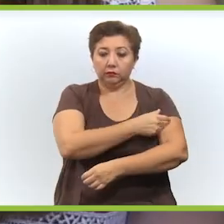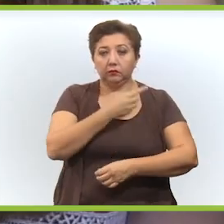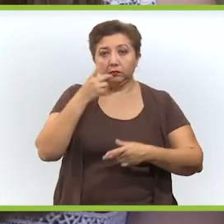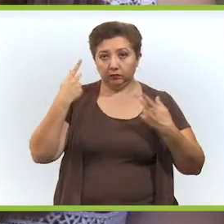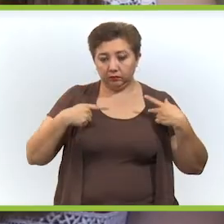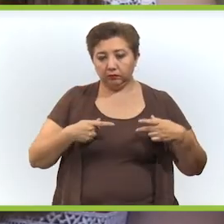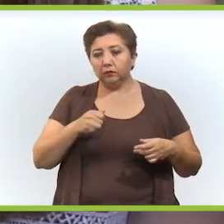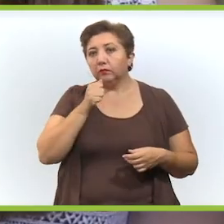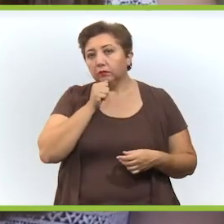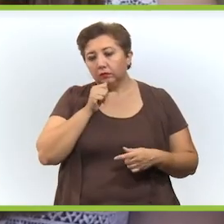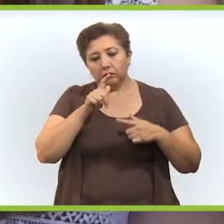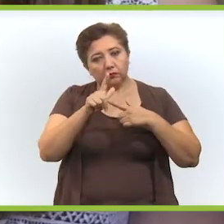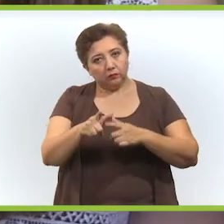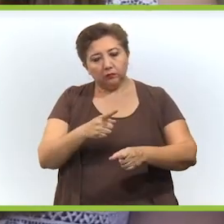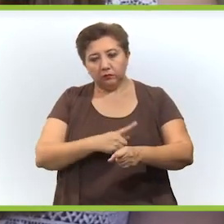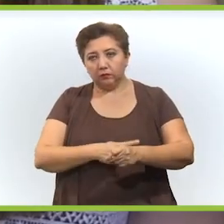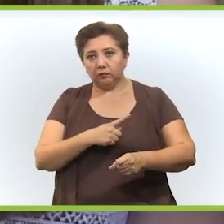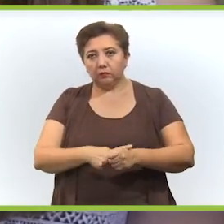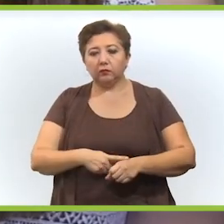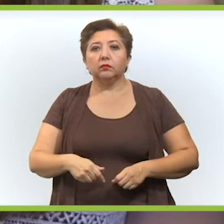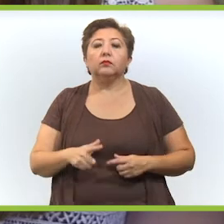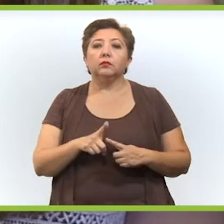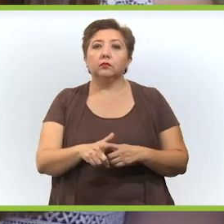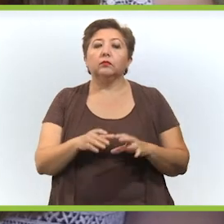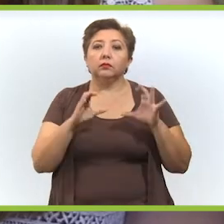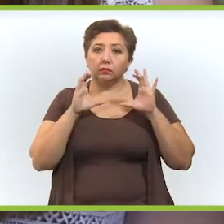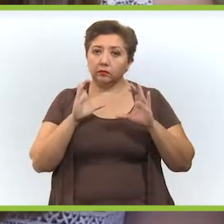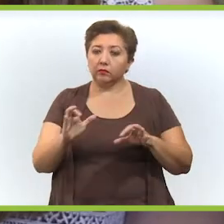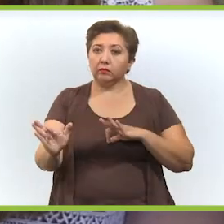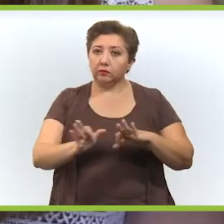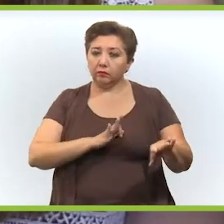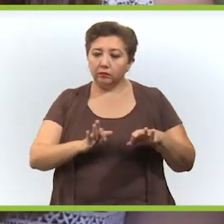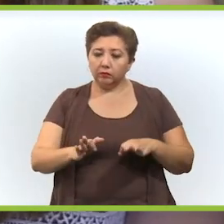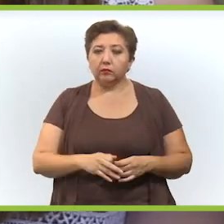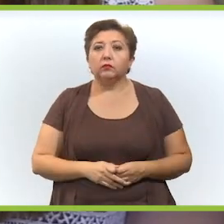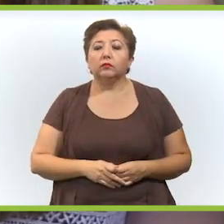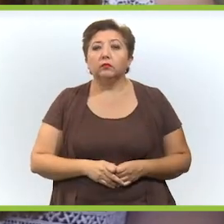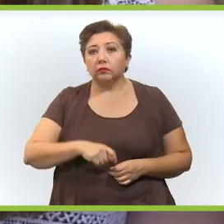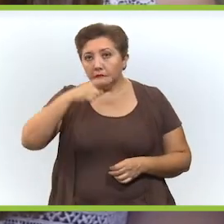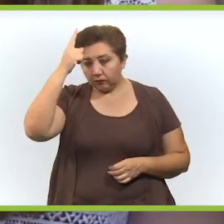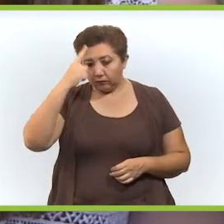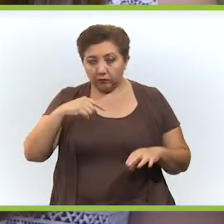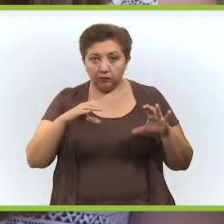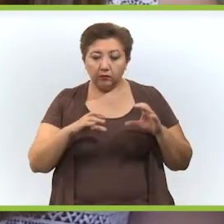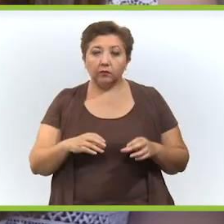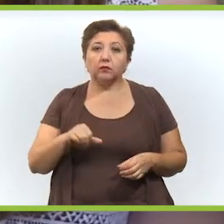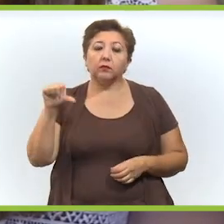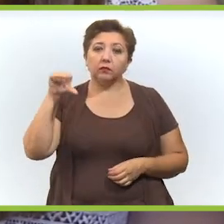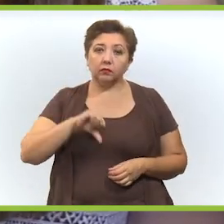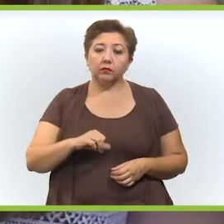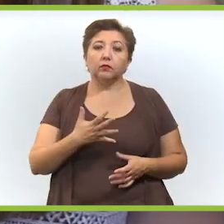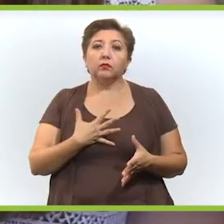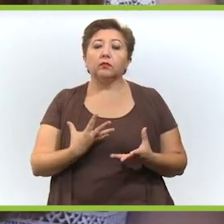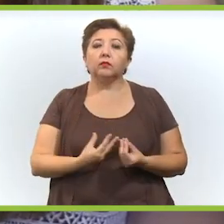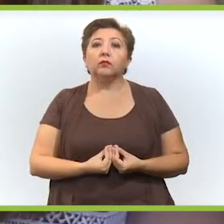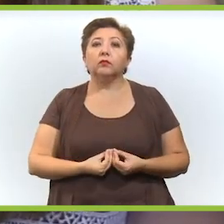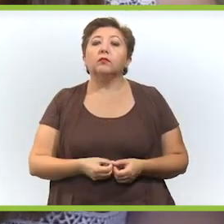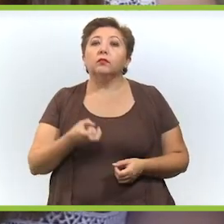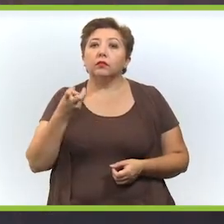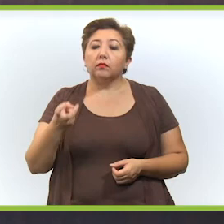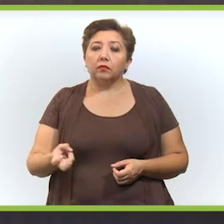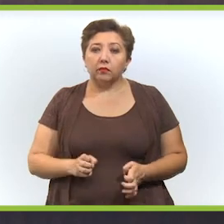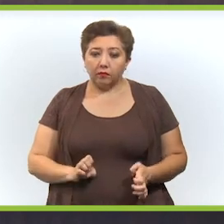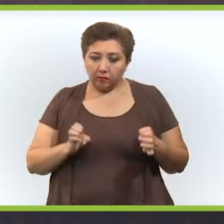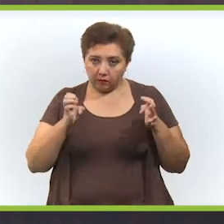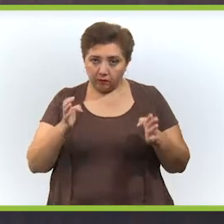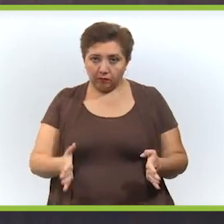que no se empiece a aplicar la vacuna, esto no se acaba y tenemos que estar todos en guardia y tenemos que estar todos trabajando muy fuertemente para conservar lo que hoy